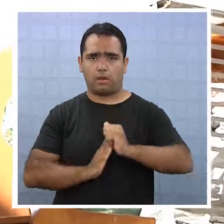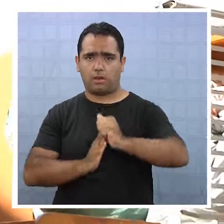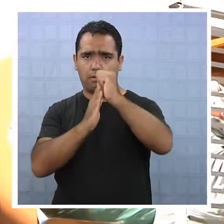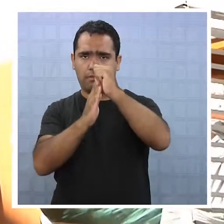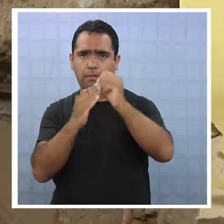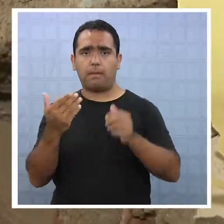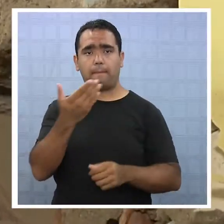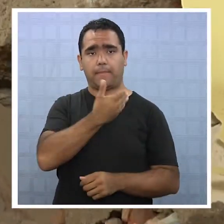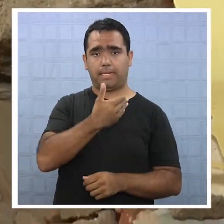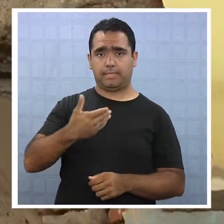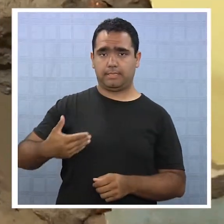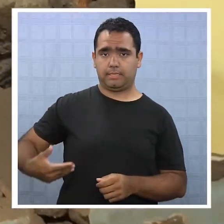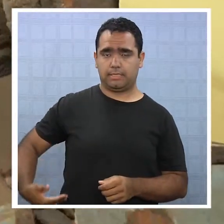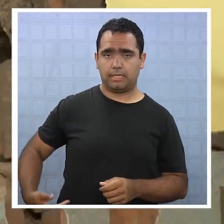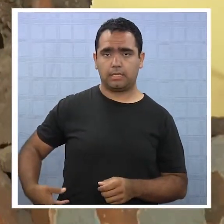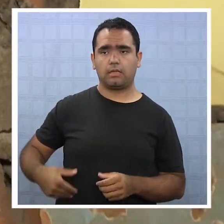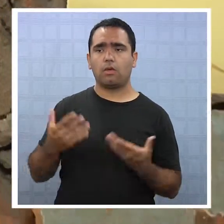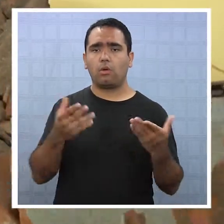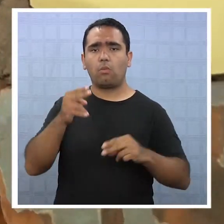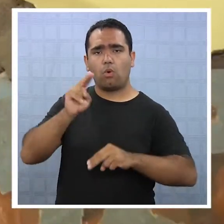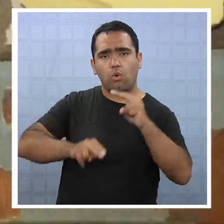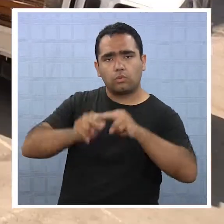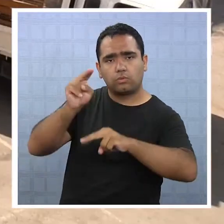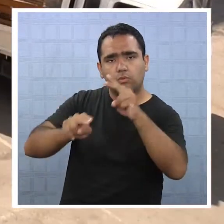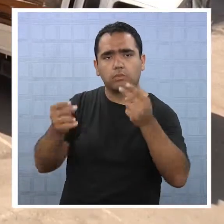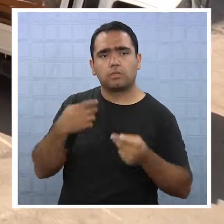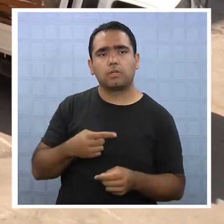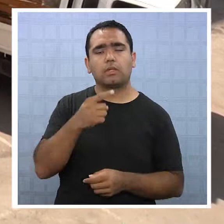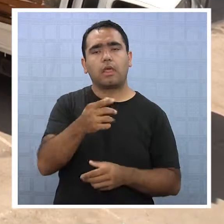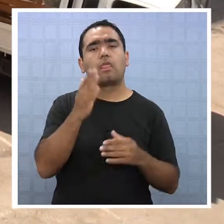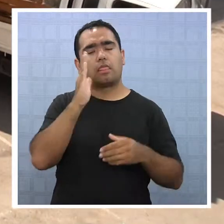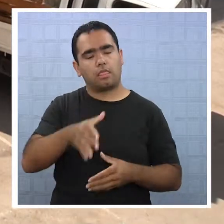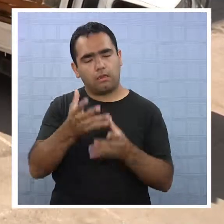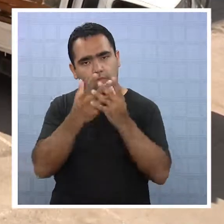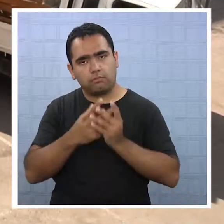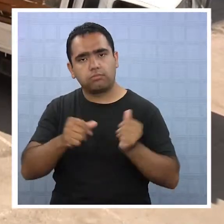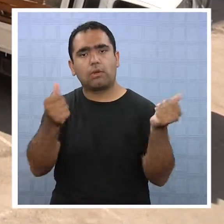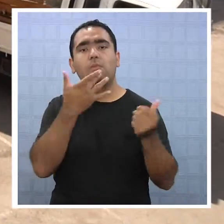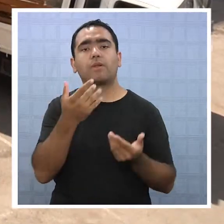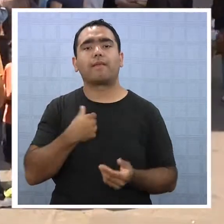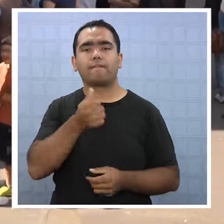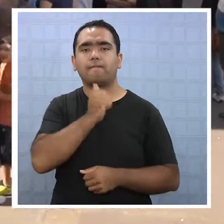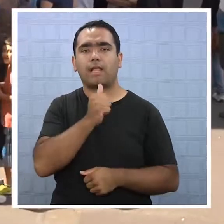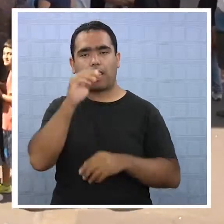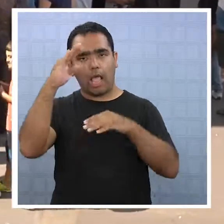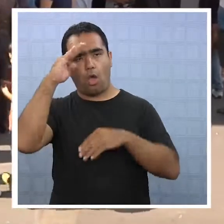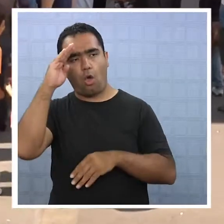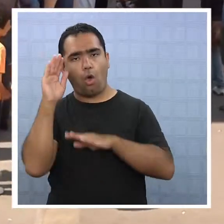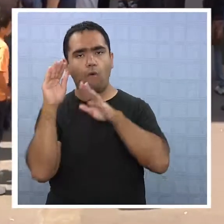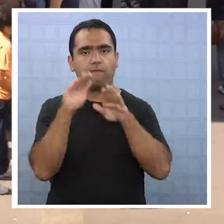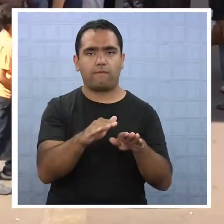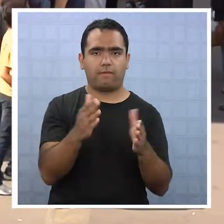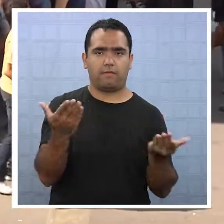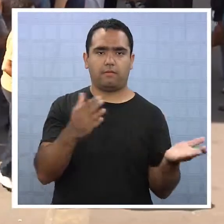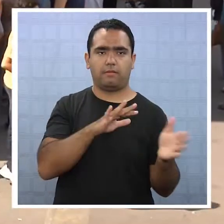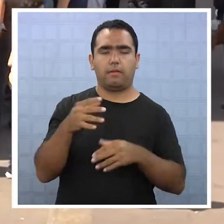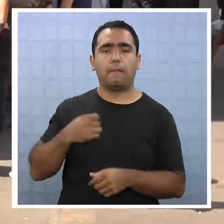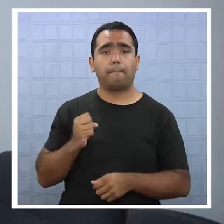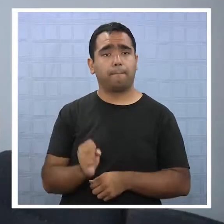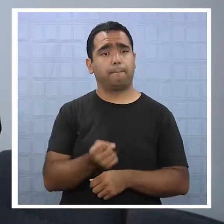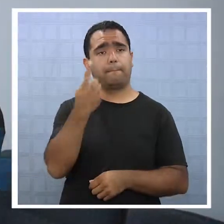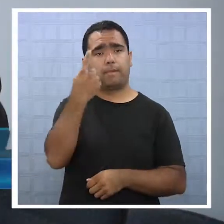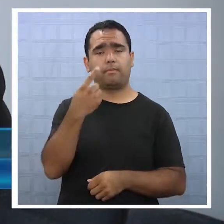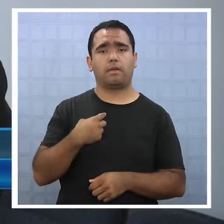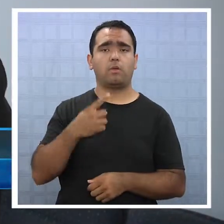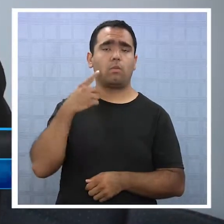la reconstrucción deberían resolverse en la medida que se restaure las confianzas entre las partes. Lo principal hoy día es atacar